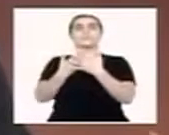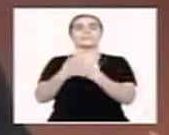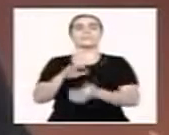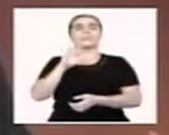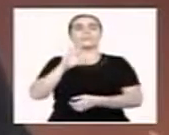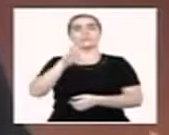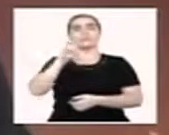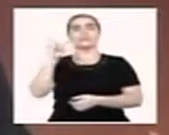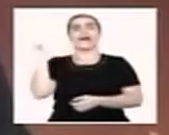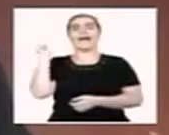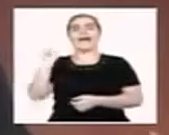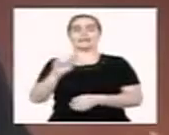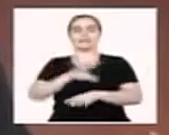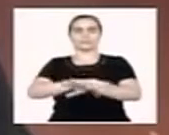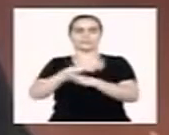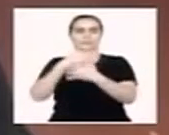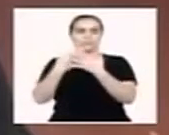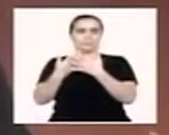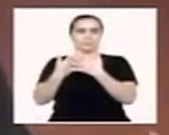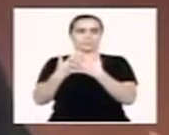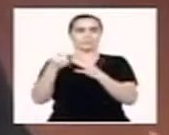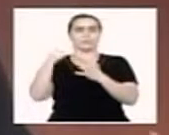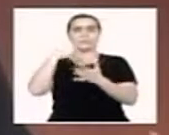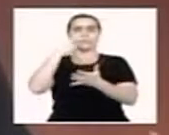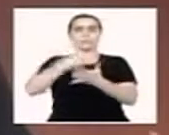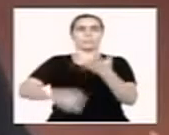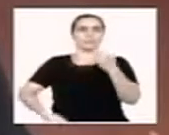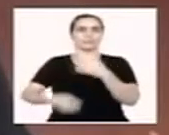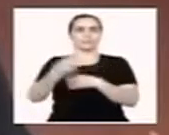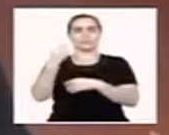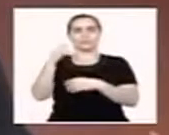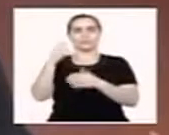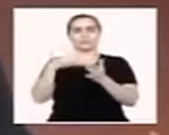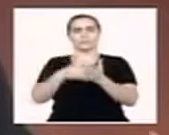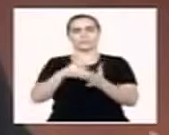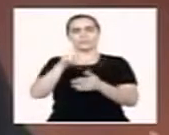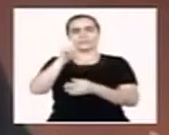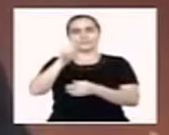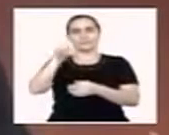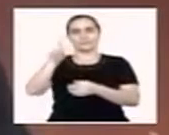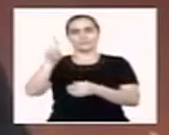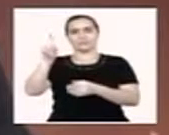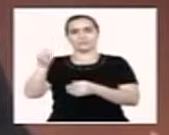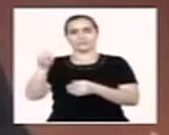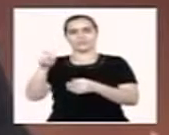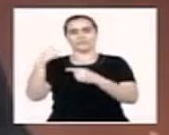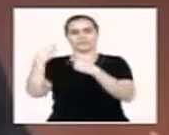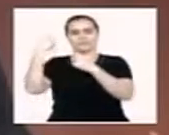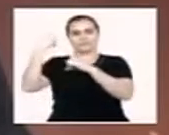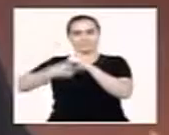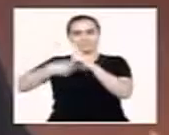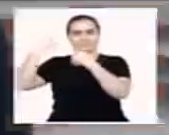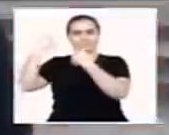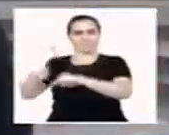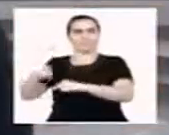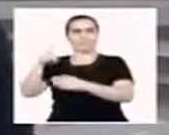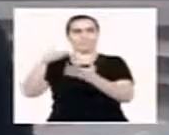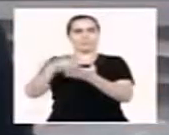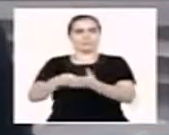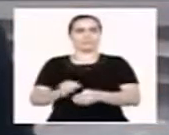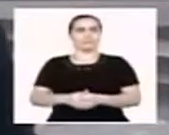años de prisión y multa de 12.666 salarios mínimos legales mensuales.